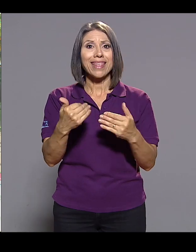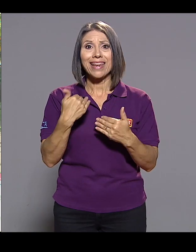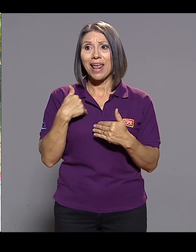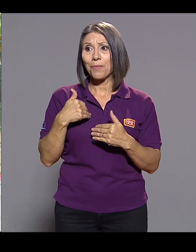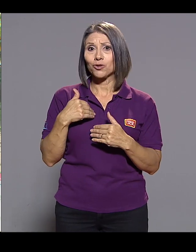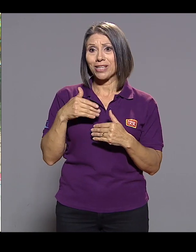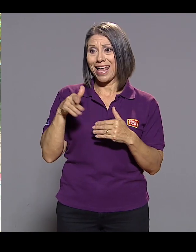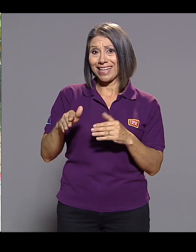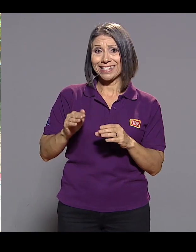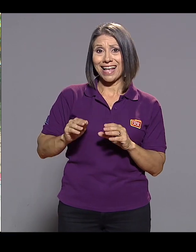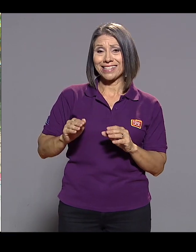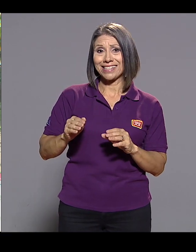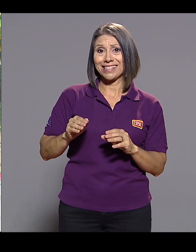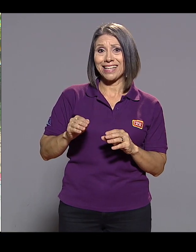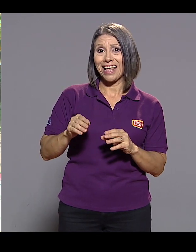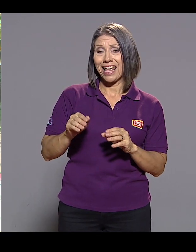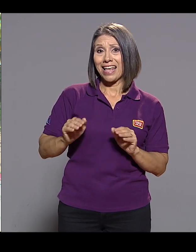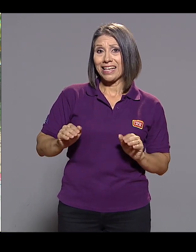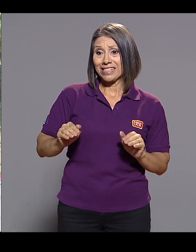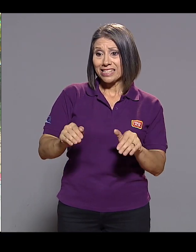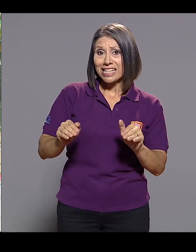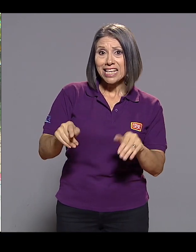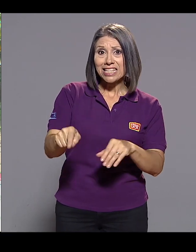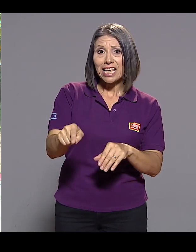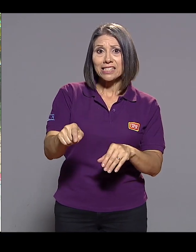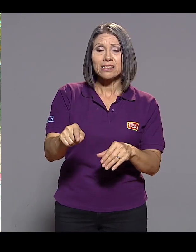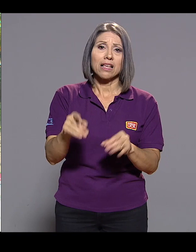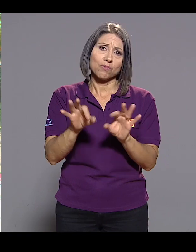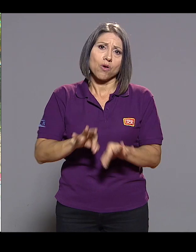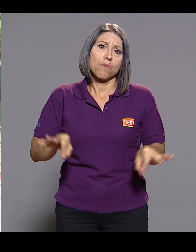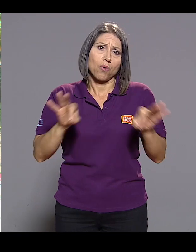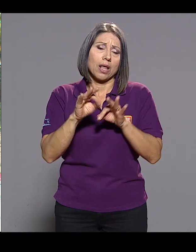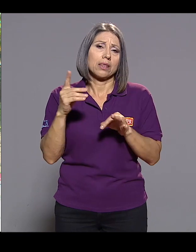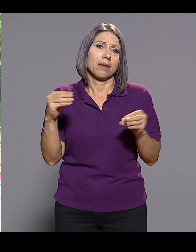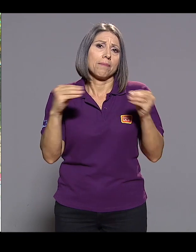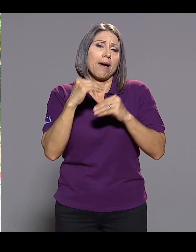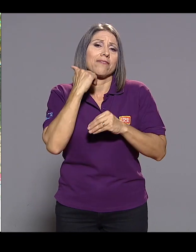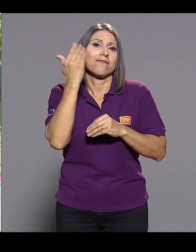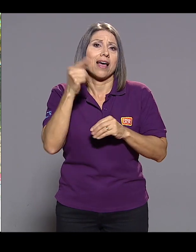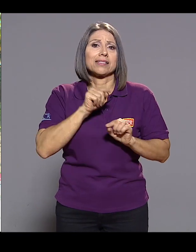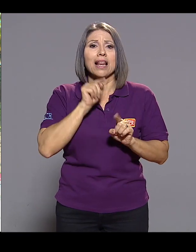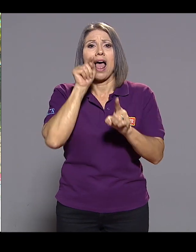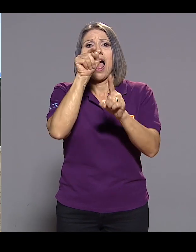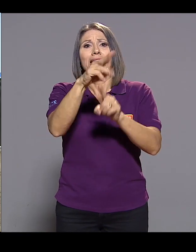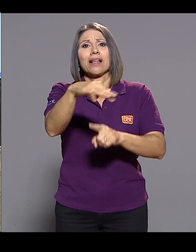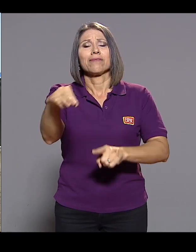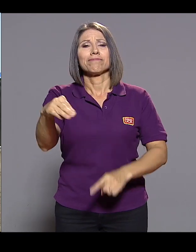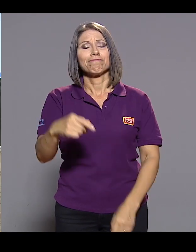esas sillas para nosotros es muy importante para que sea más fácil meter a las personas en el agua